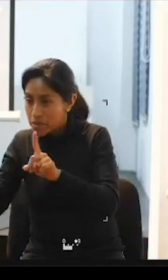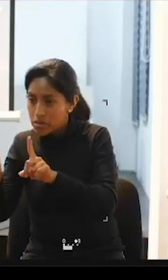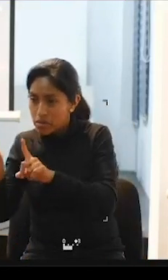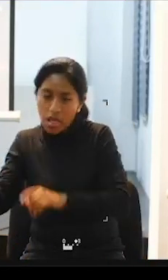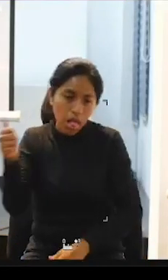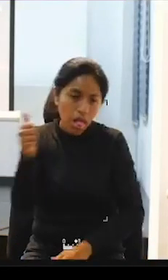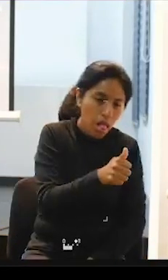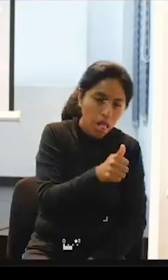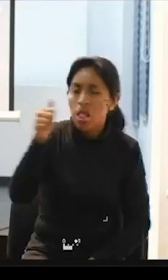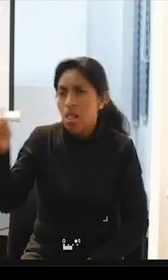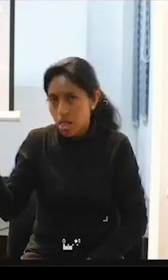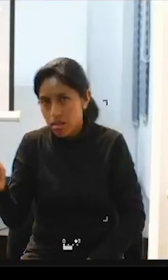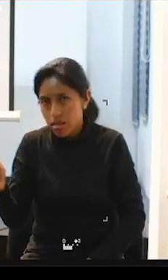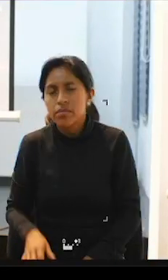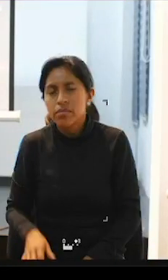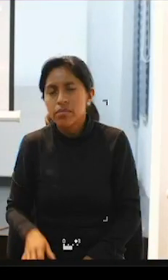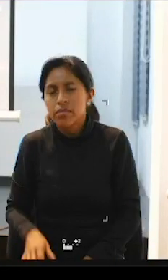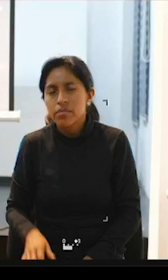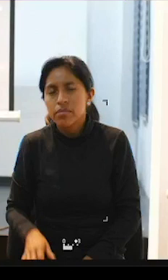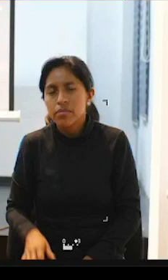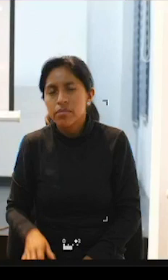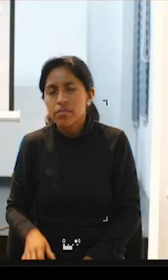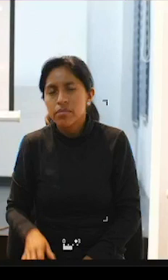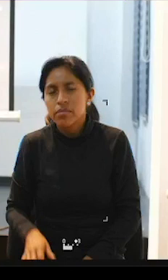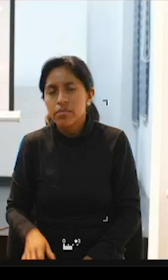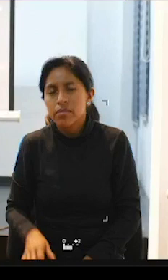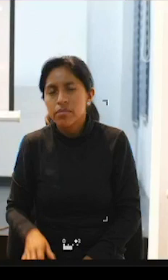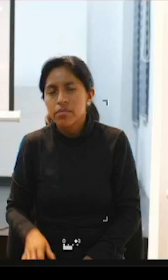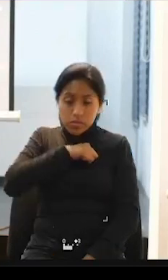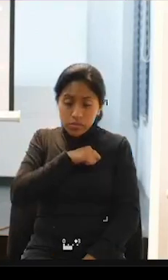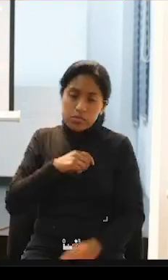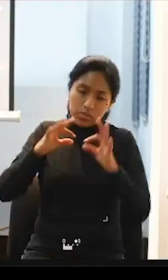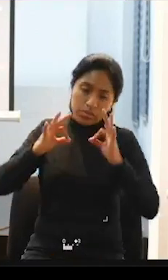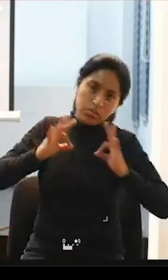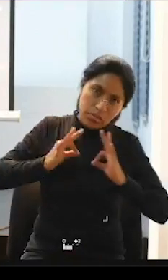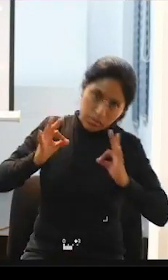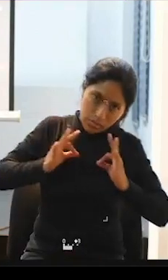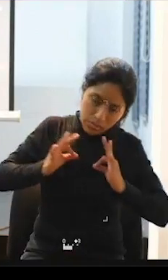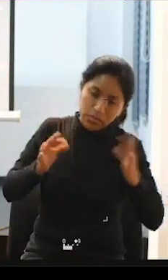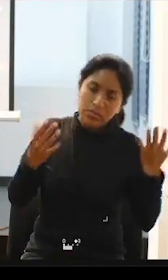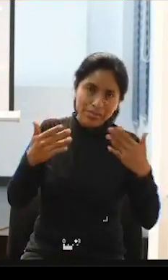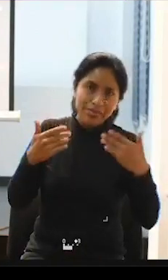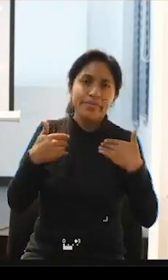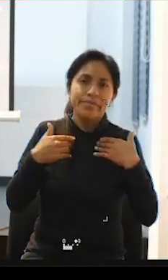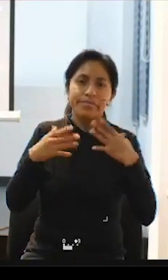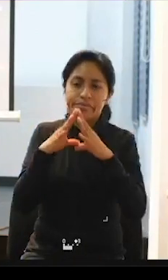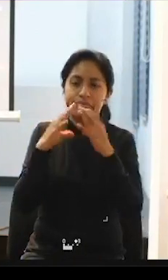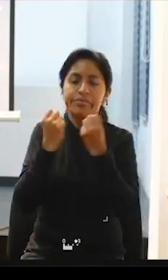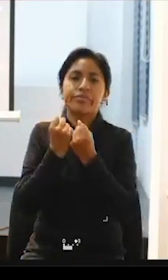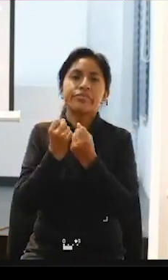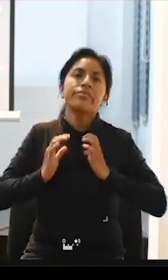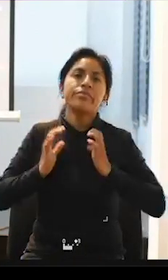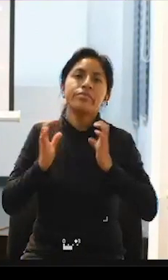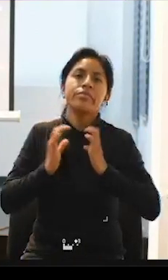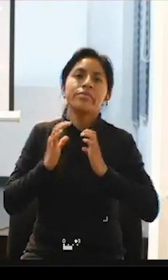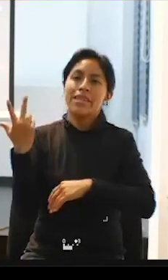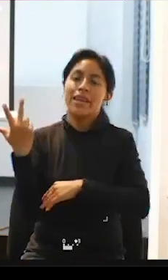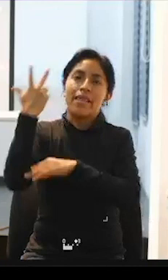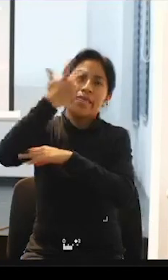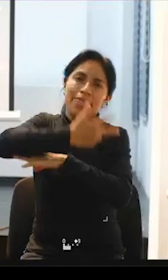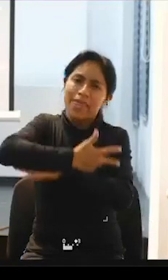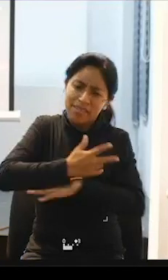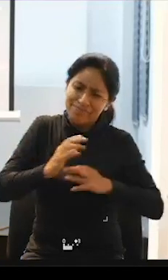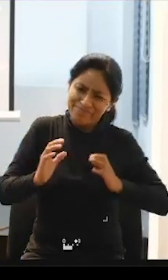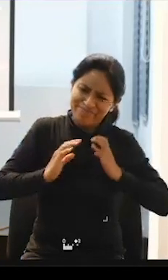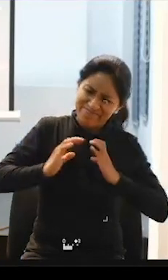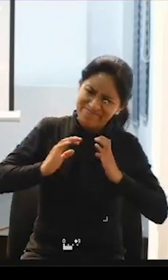ya tenemos nosotros mismos los formamos a los asistentes personales tenemos un curso de capacitación de tres días por un lado